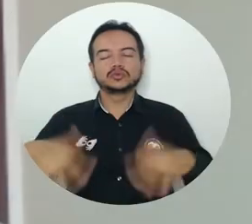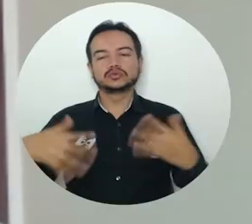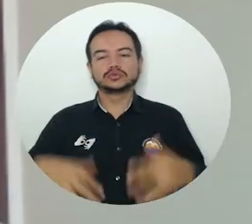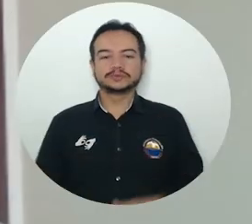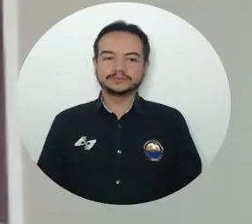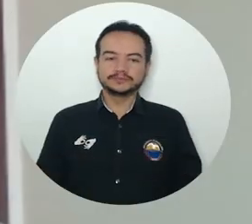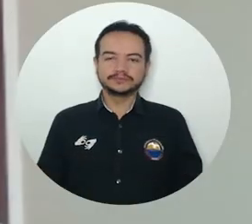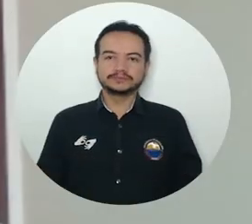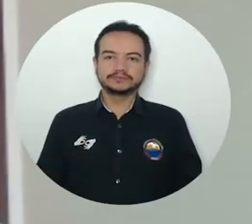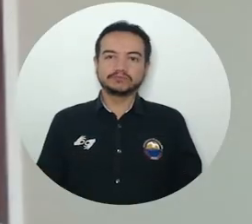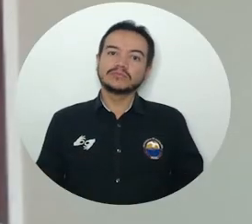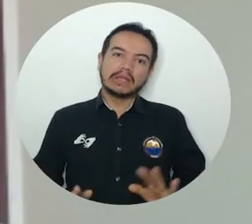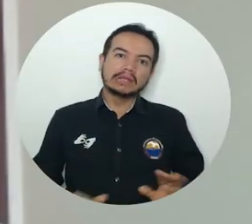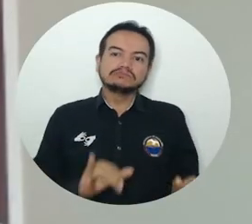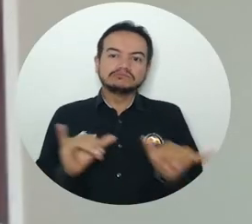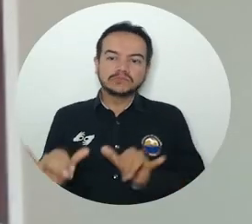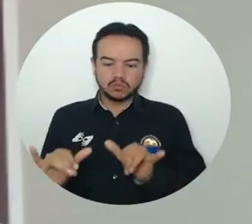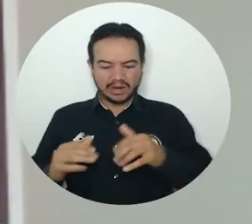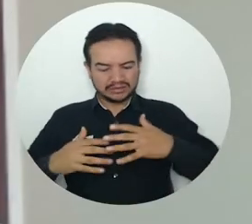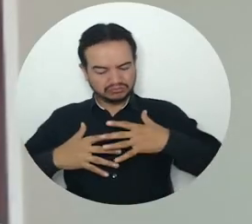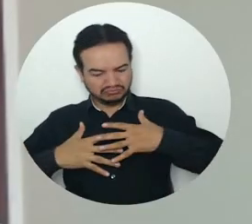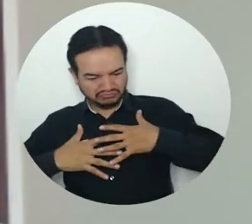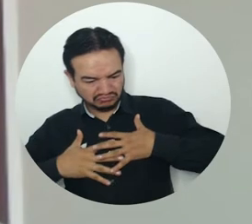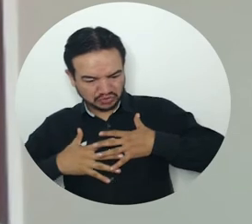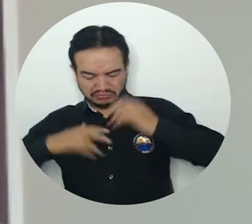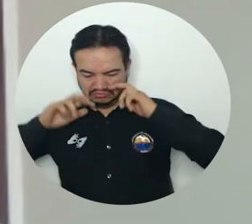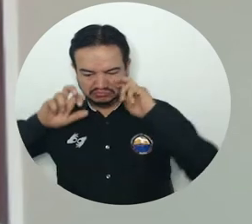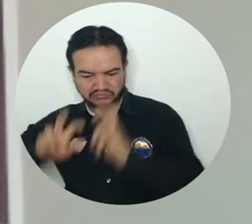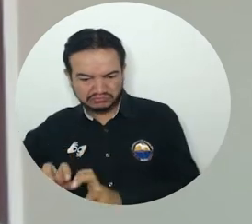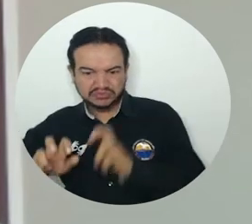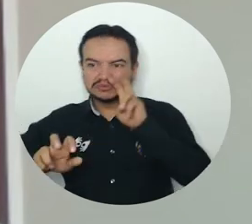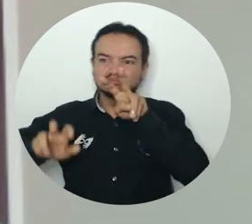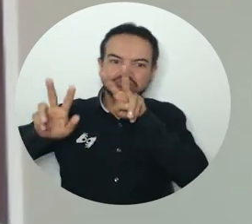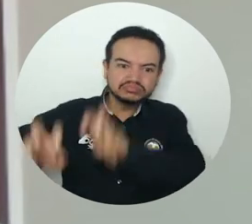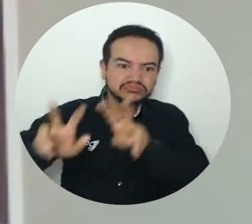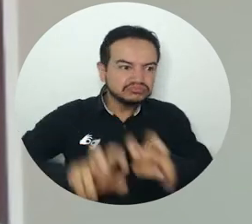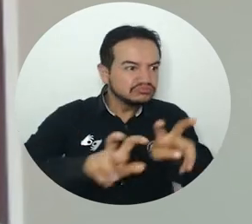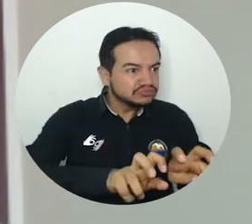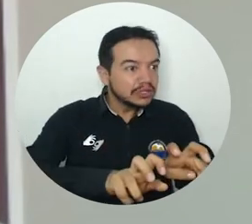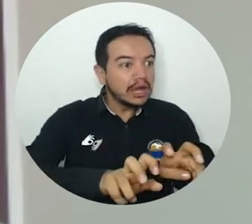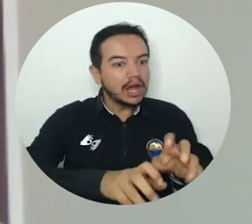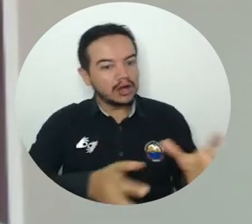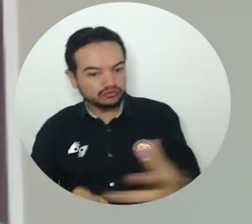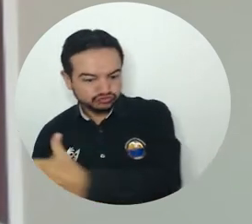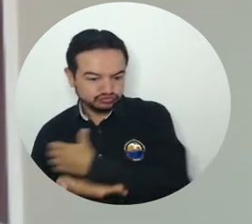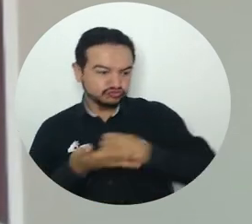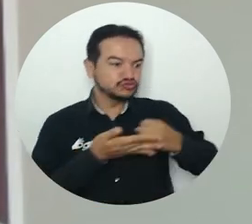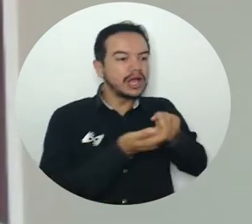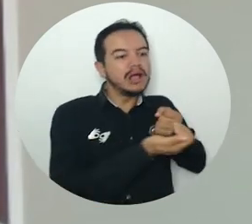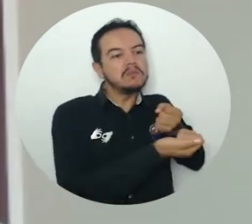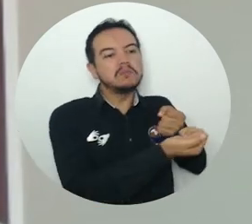personas. Contribuir a partir de sus investigaciones, a partir de su